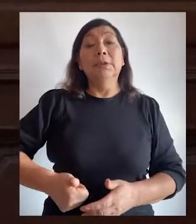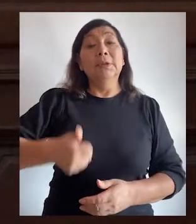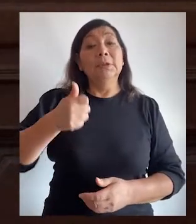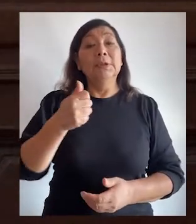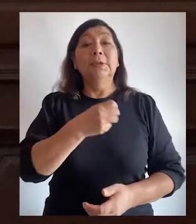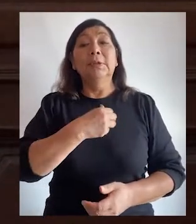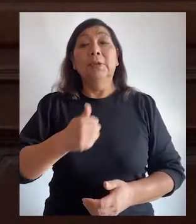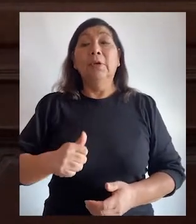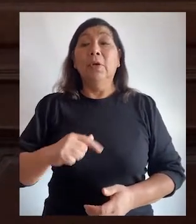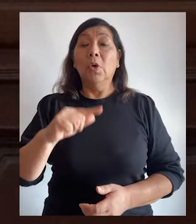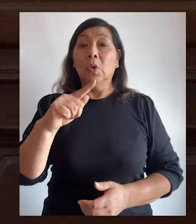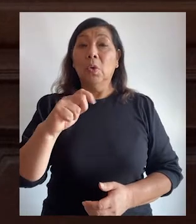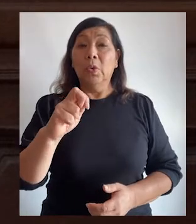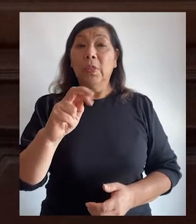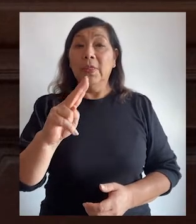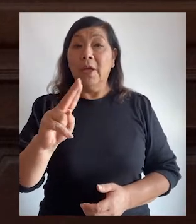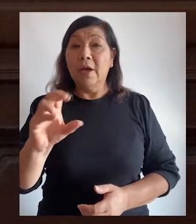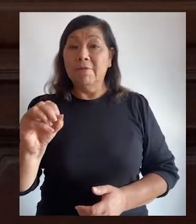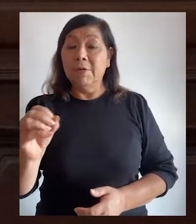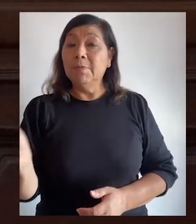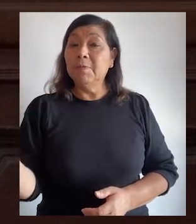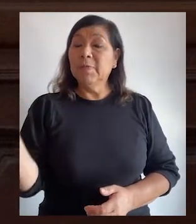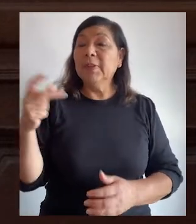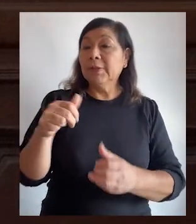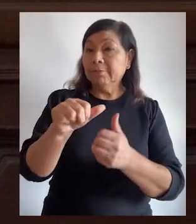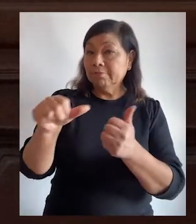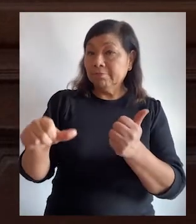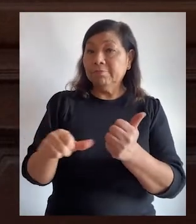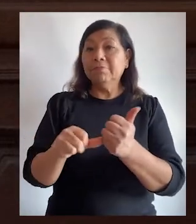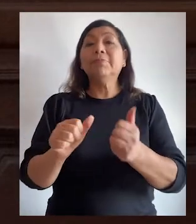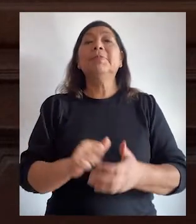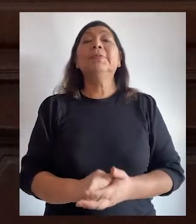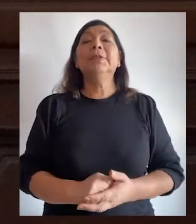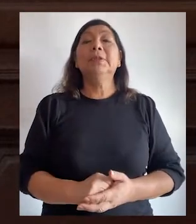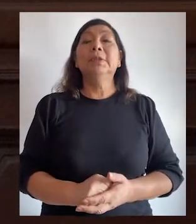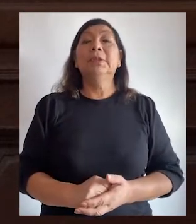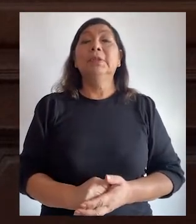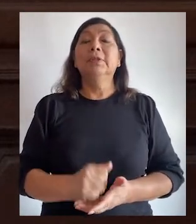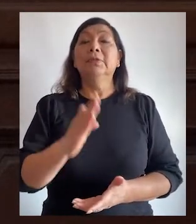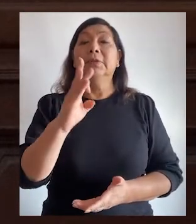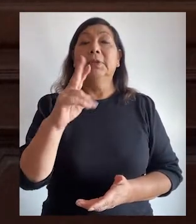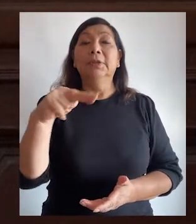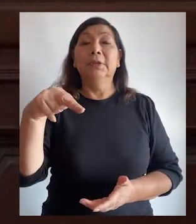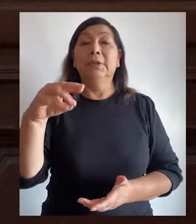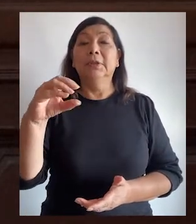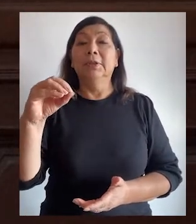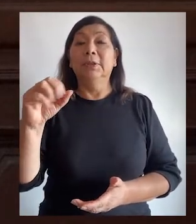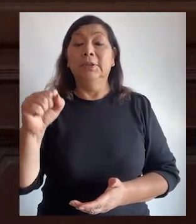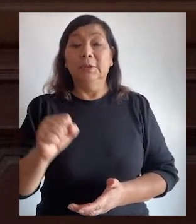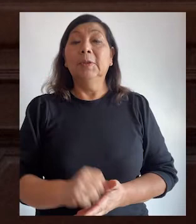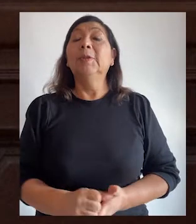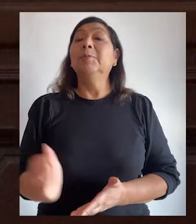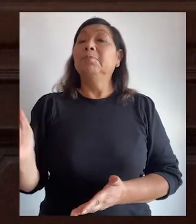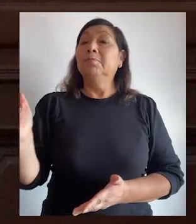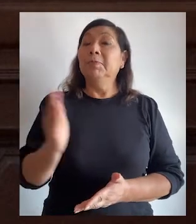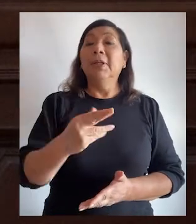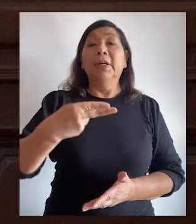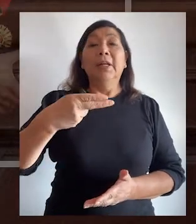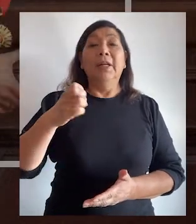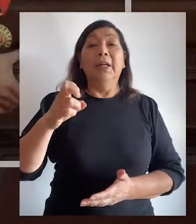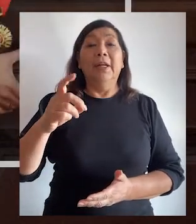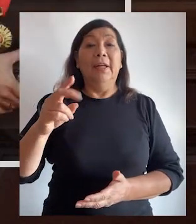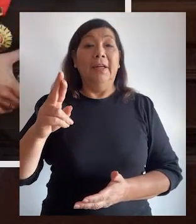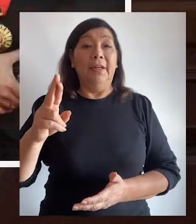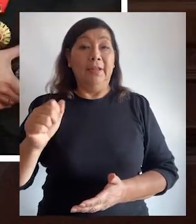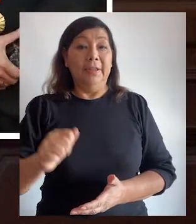preside el magistrado Gustavo Gutiérrez Tixe y la integran los magistrados Francisco Morales Arabia